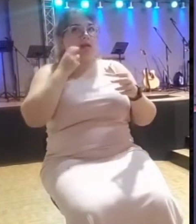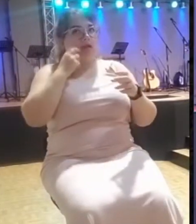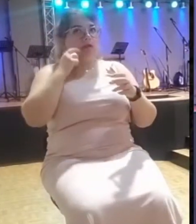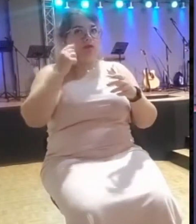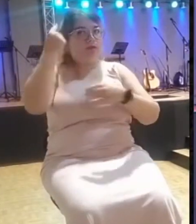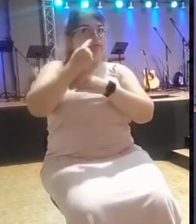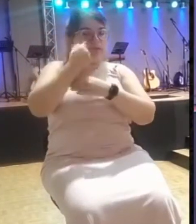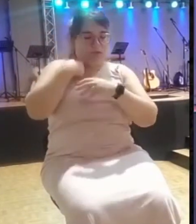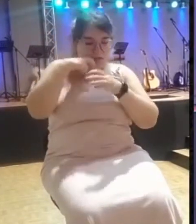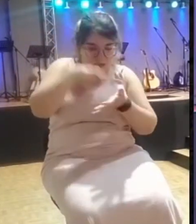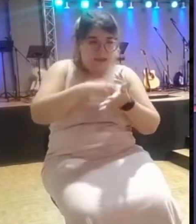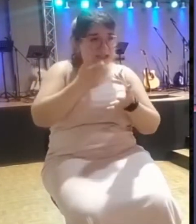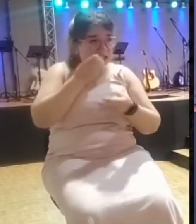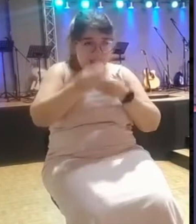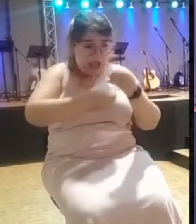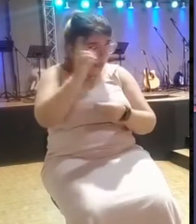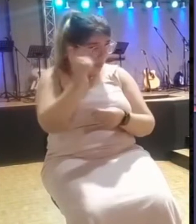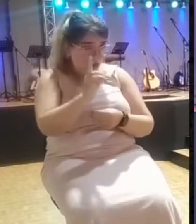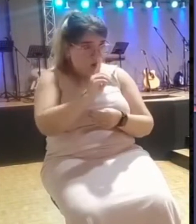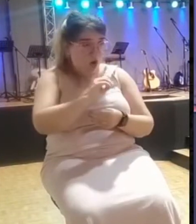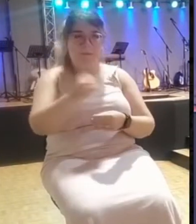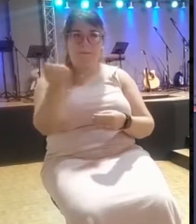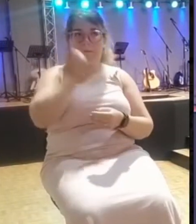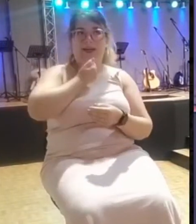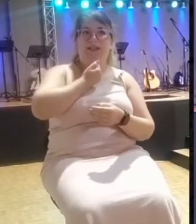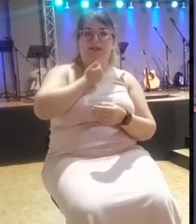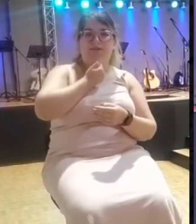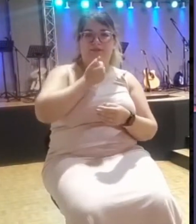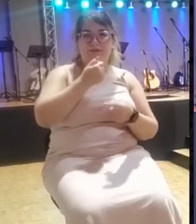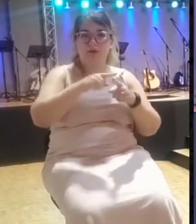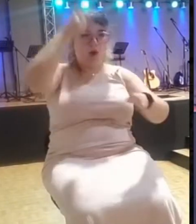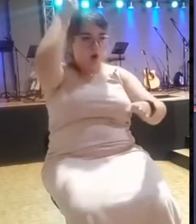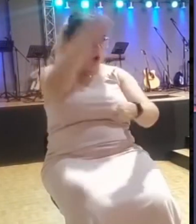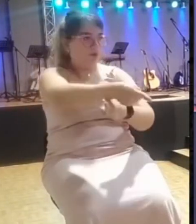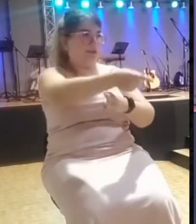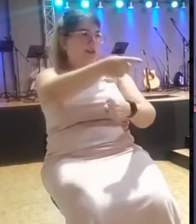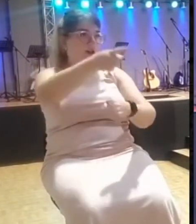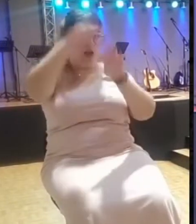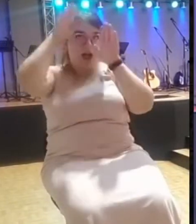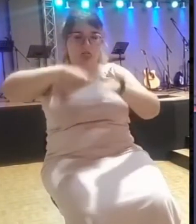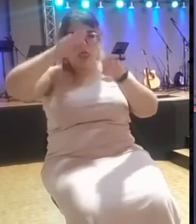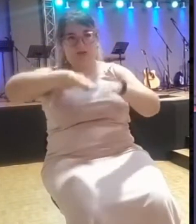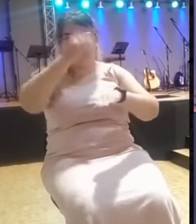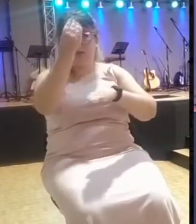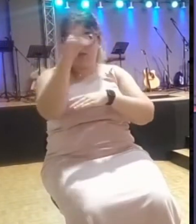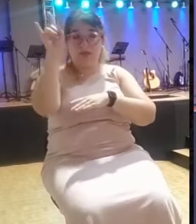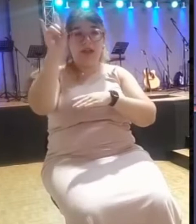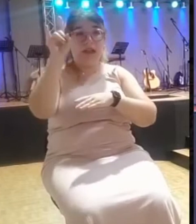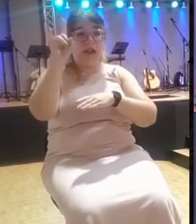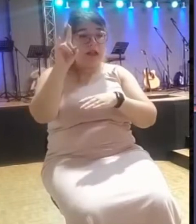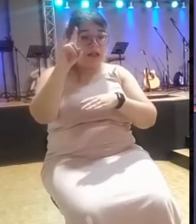que no lo hacía, los mataba. Era un reino terrible, ¿verdad? Así que, frente a una mujer,